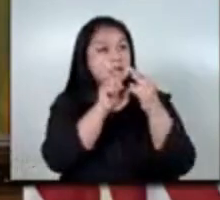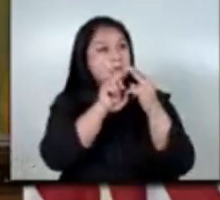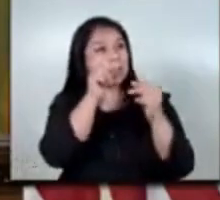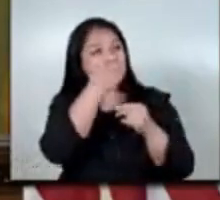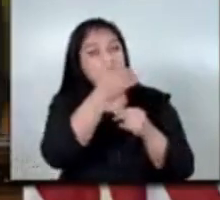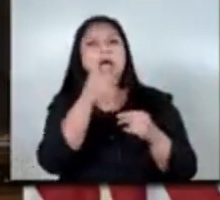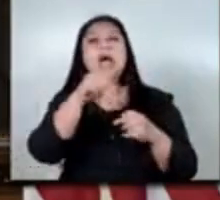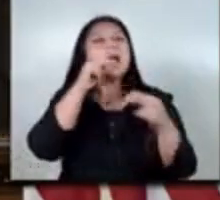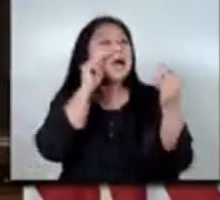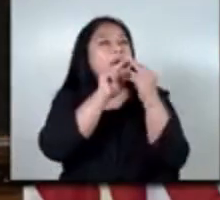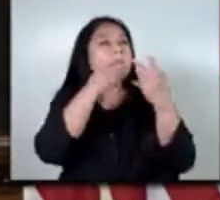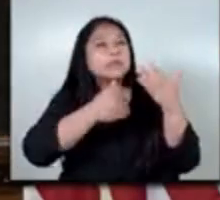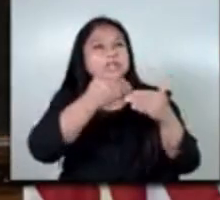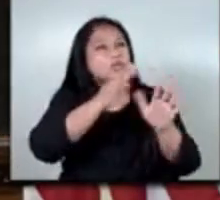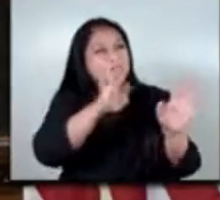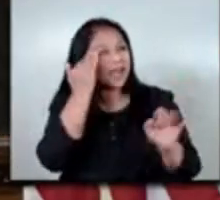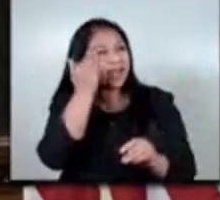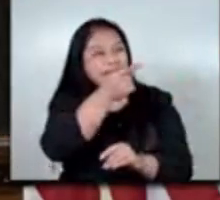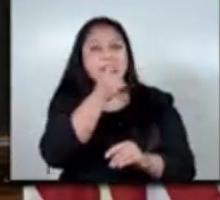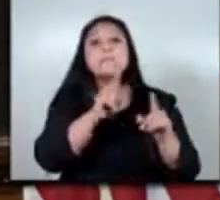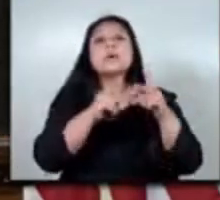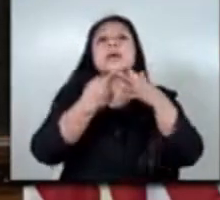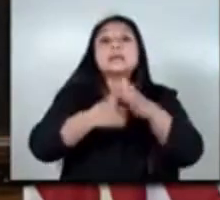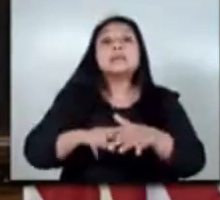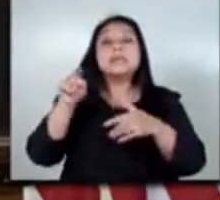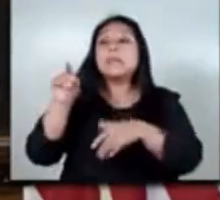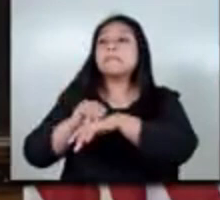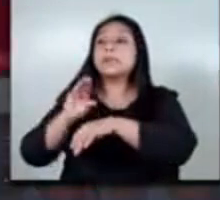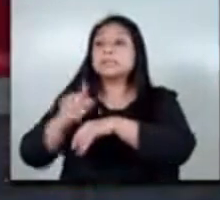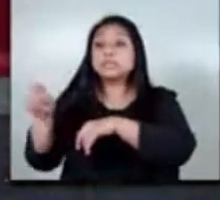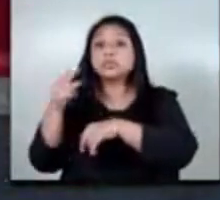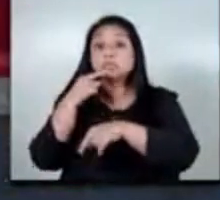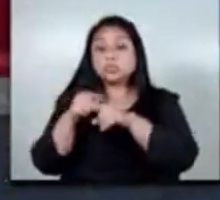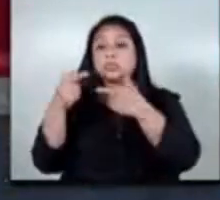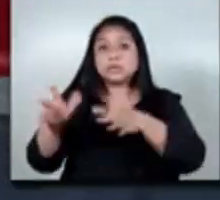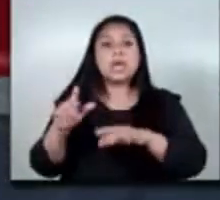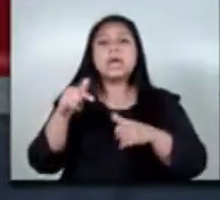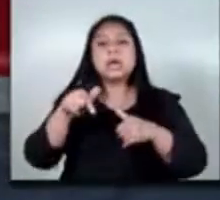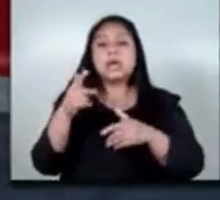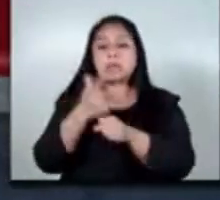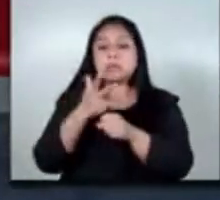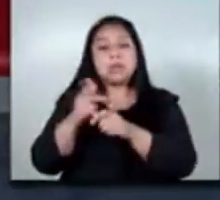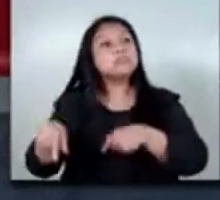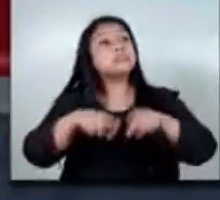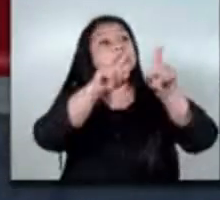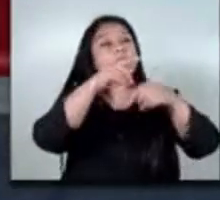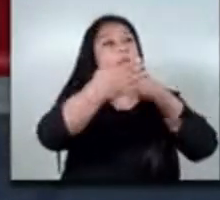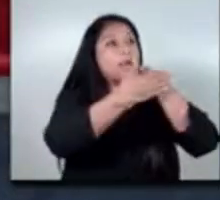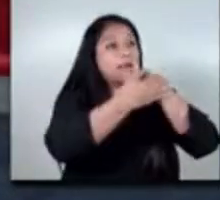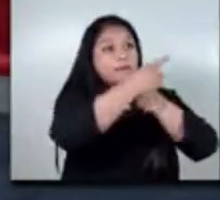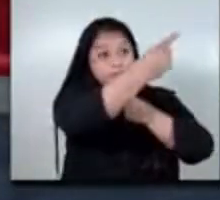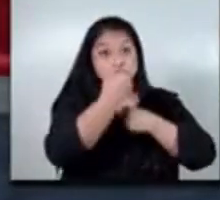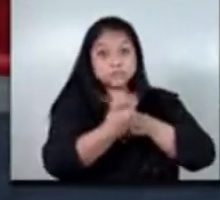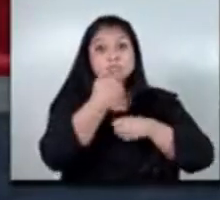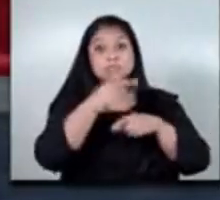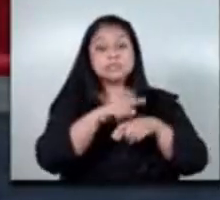respuesta inmediata porque mientras ellos empiezan a hacer su trámite de permisos para poder llevar una persona guatemalteca nos dan el aviso porque sabemos que